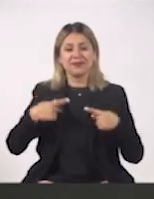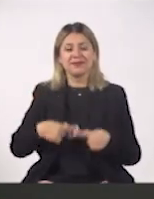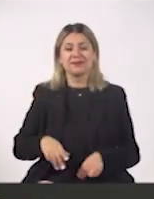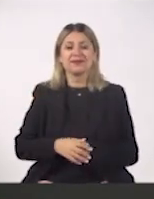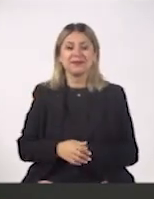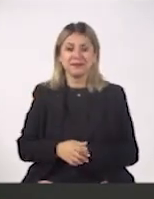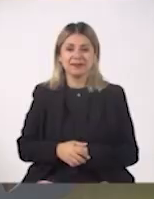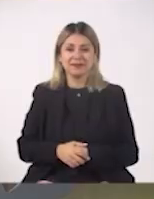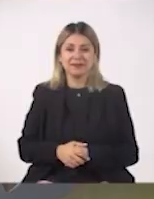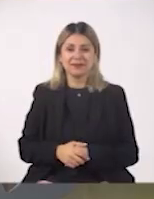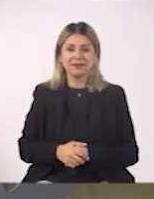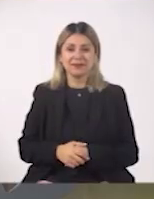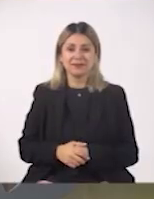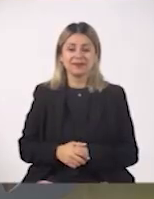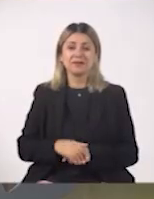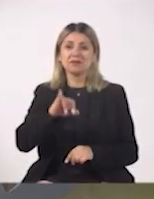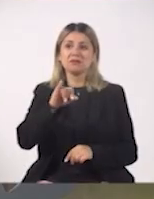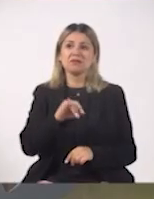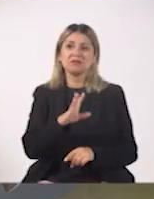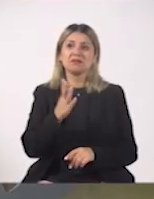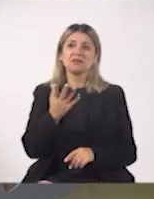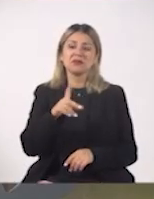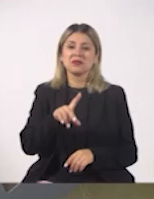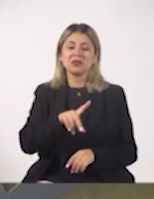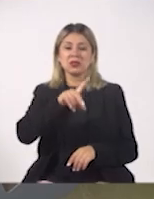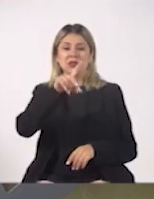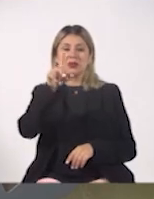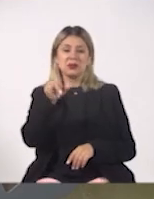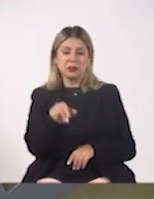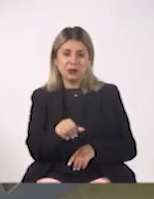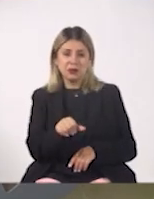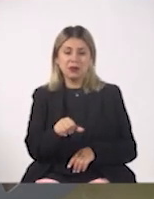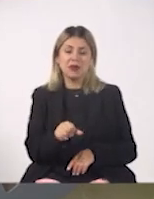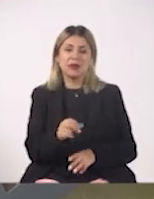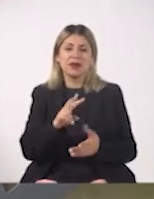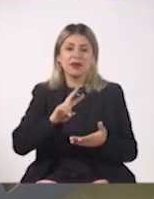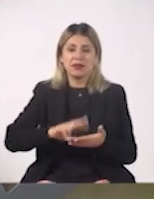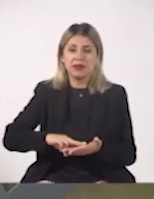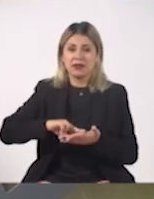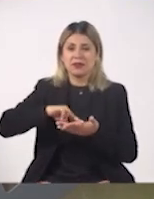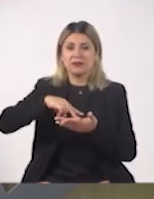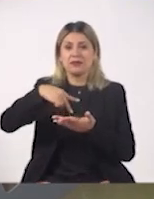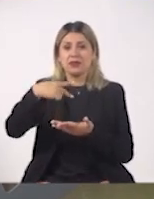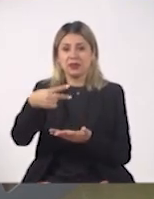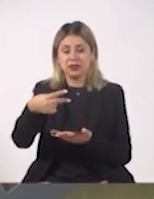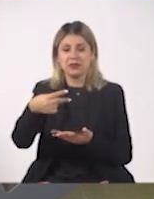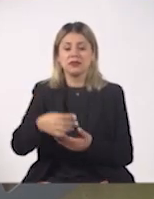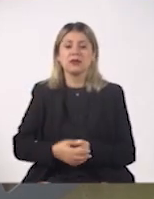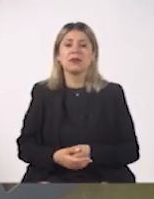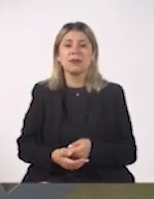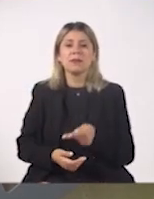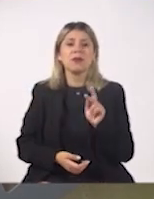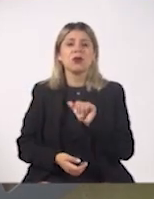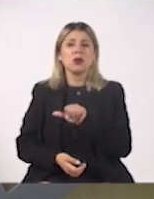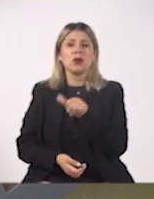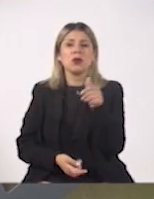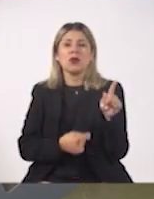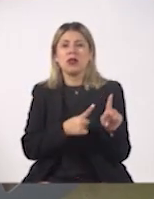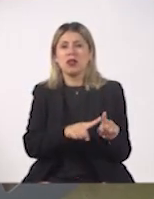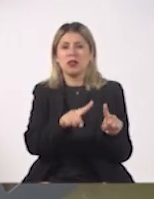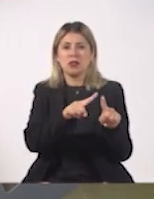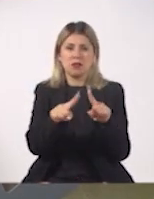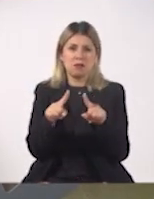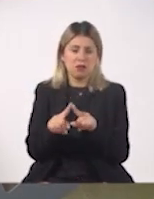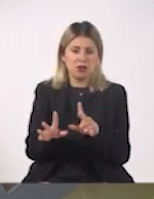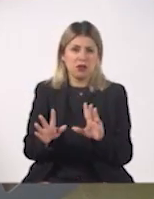smartphone. Sí, porque de pronto nada más sabemos cómo hacer alguna transferencia, pero muchas otras cosas ni